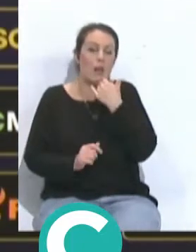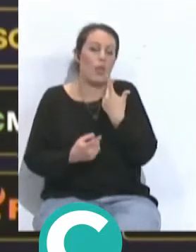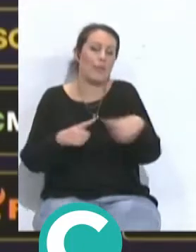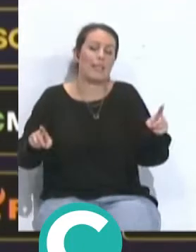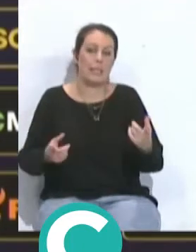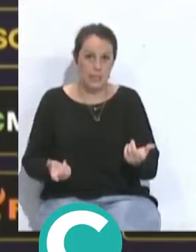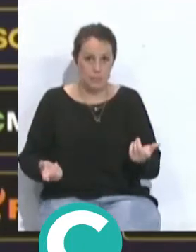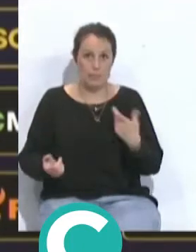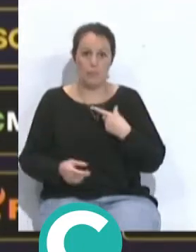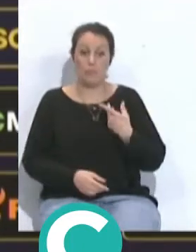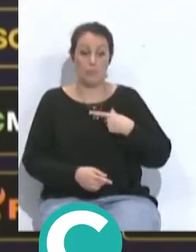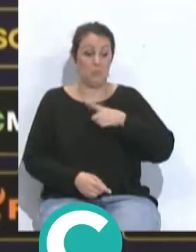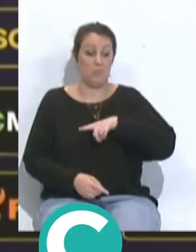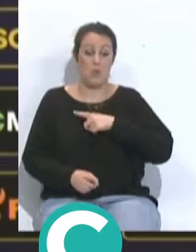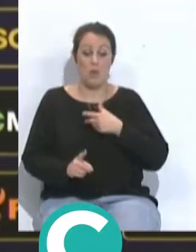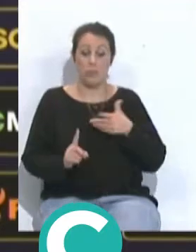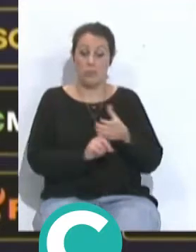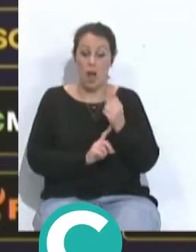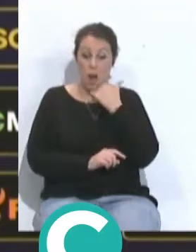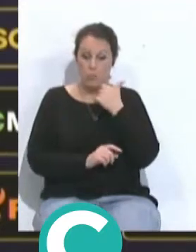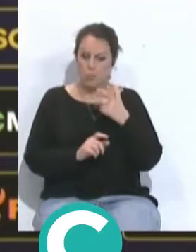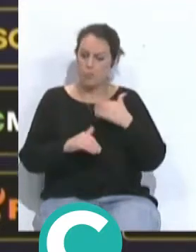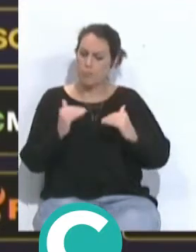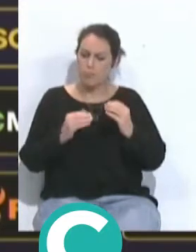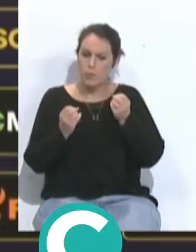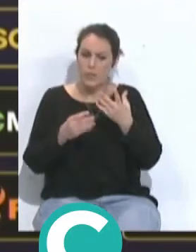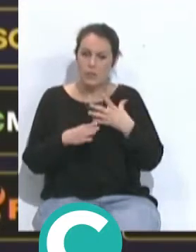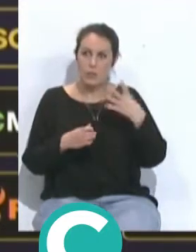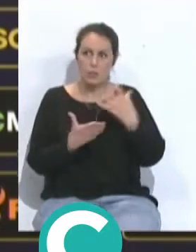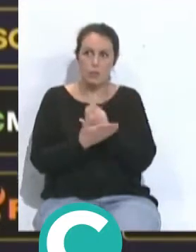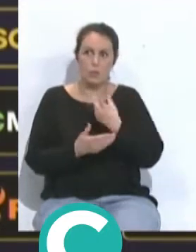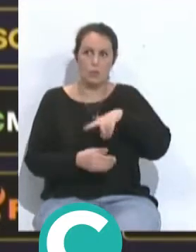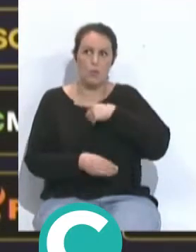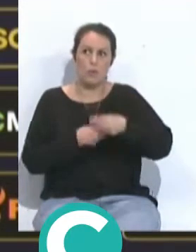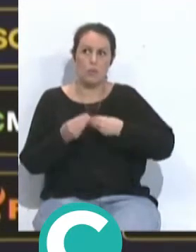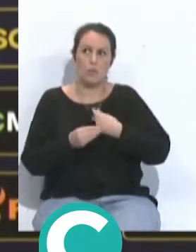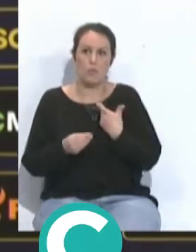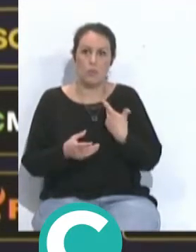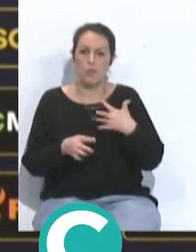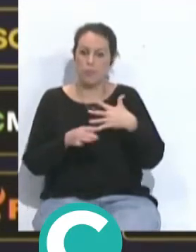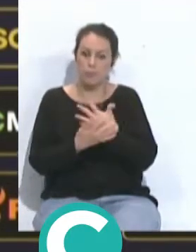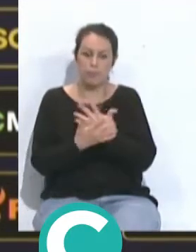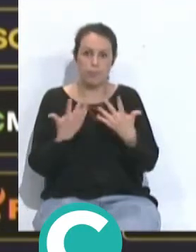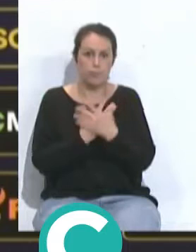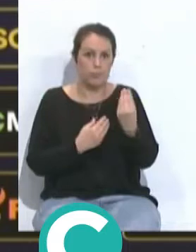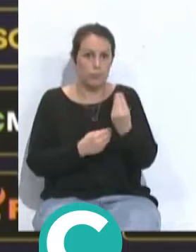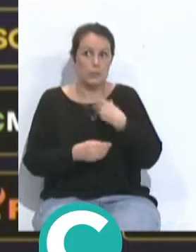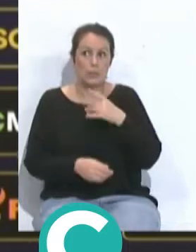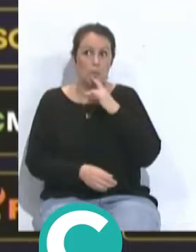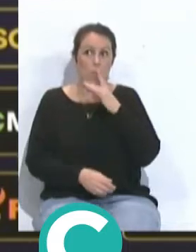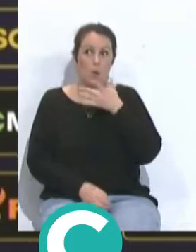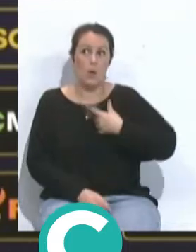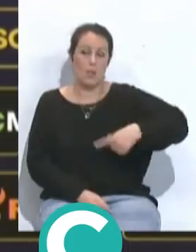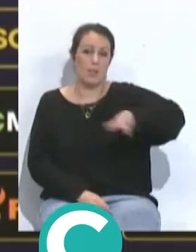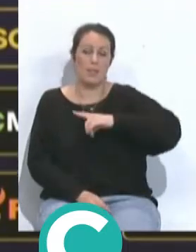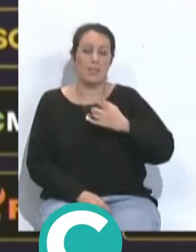distinto yo creo que hemos encontrado un buen equilibrio en todo ello hemos hecho un buen cóctel y ya digo, contentísimo por los que estaban aquí